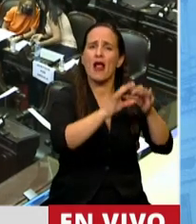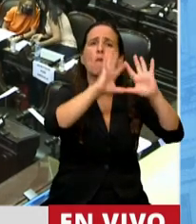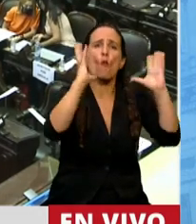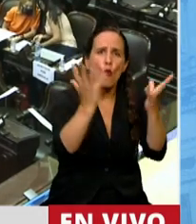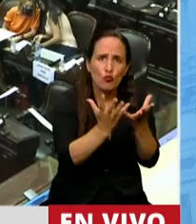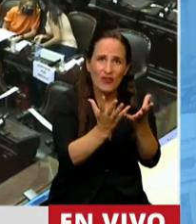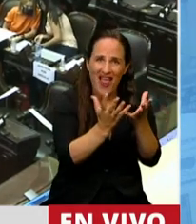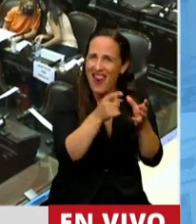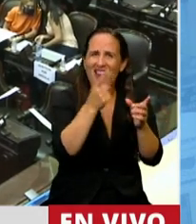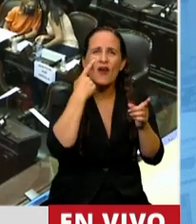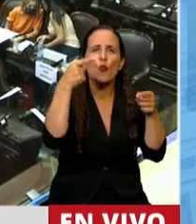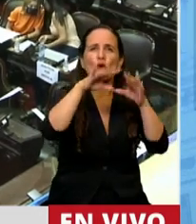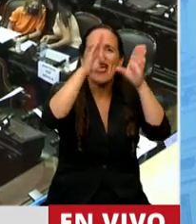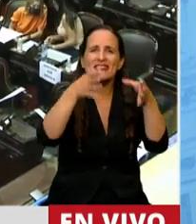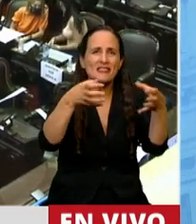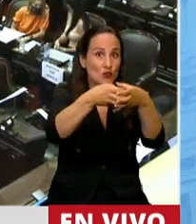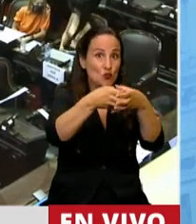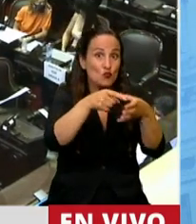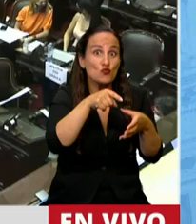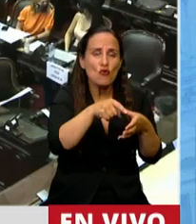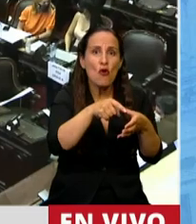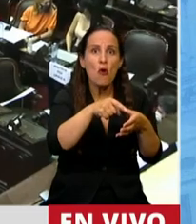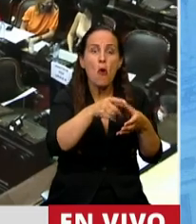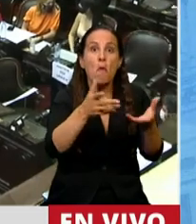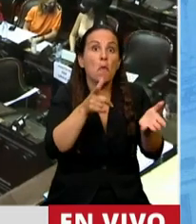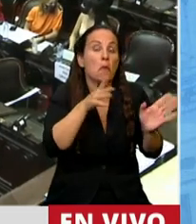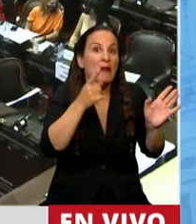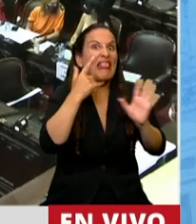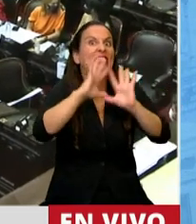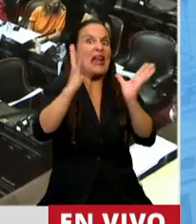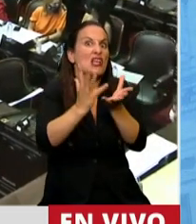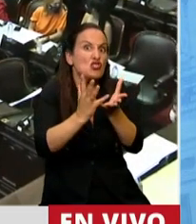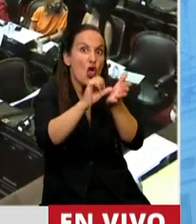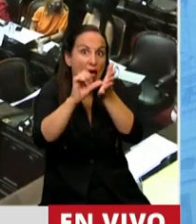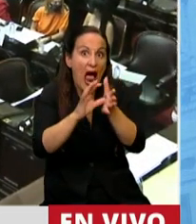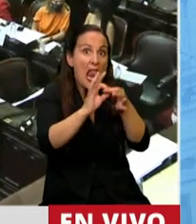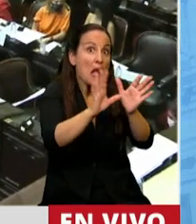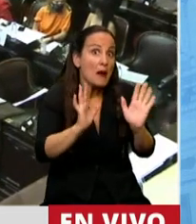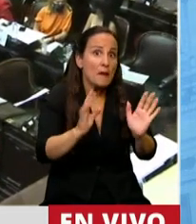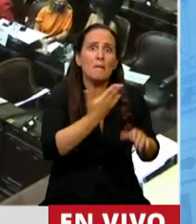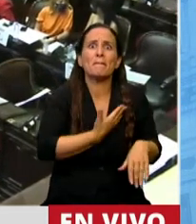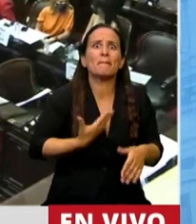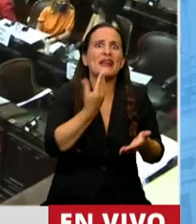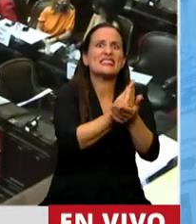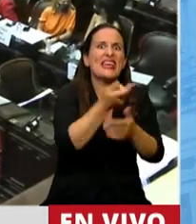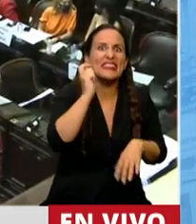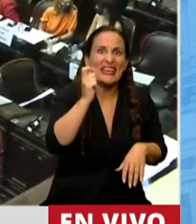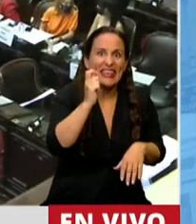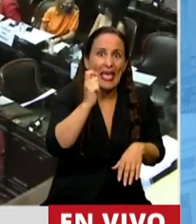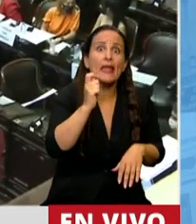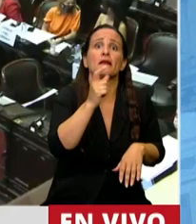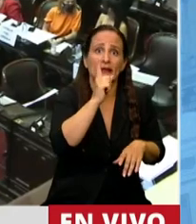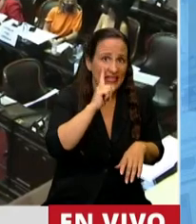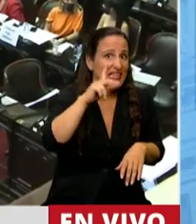una entidad aparentemente internacional cuyo presidente es el diputado